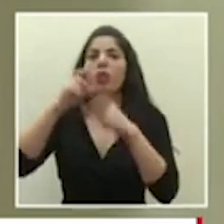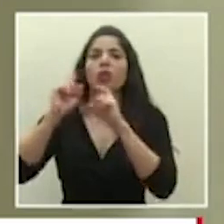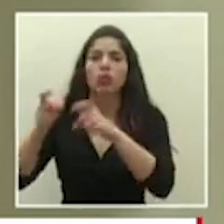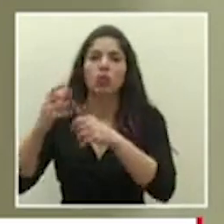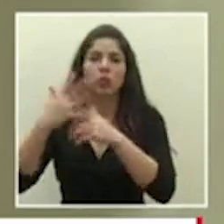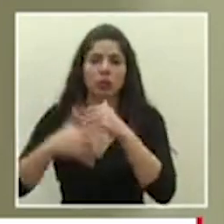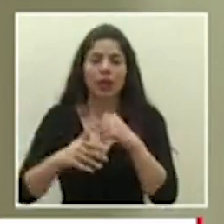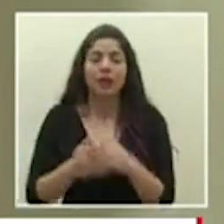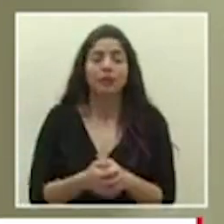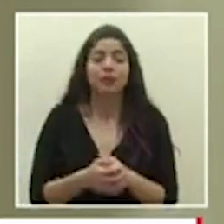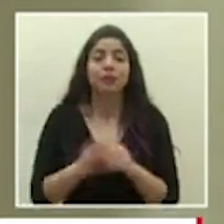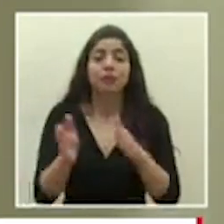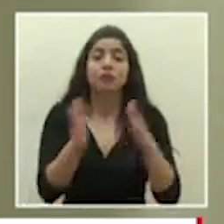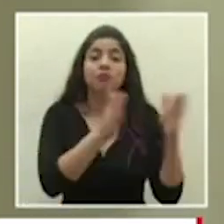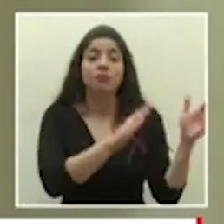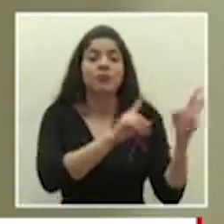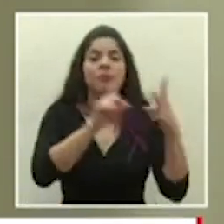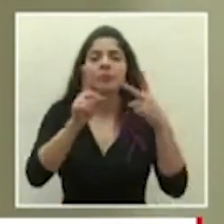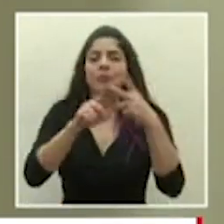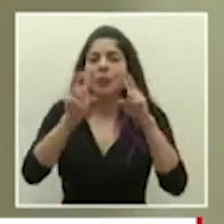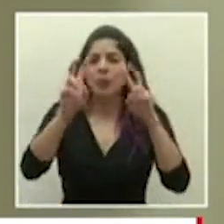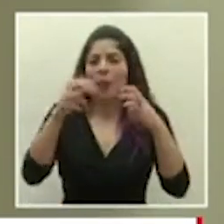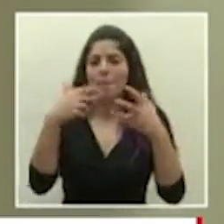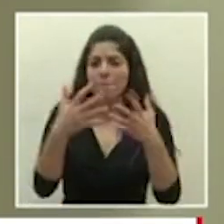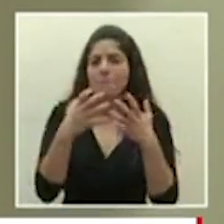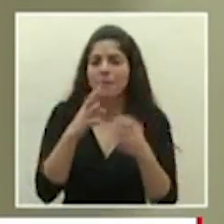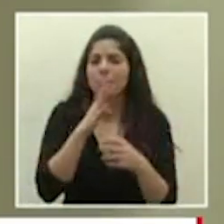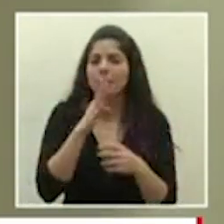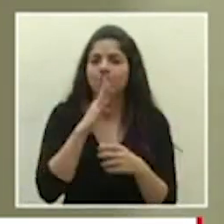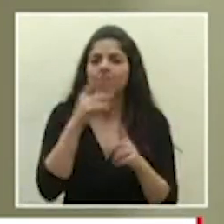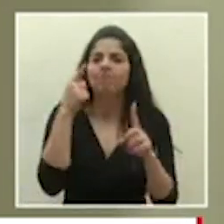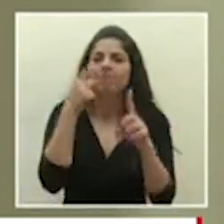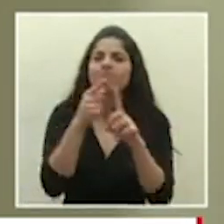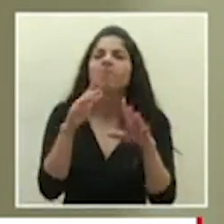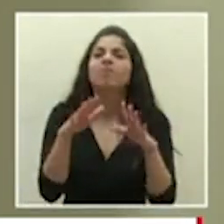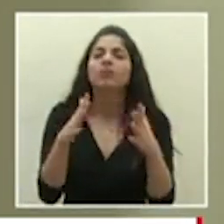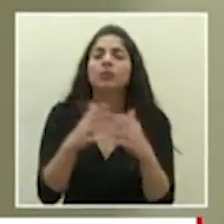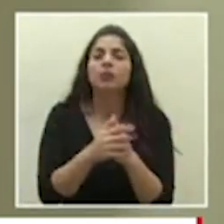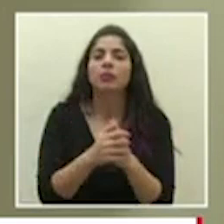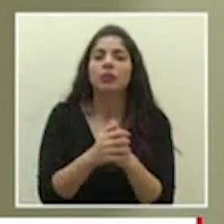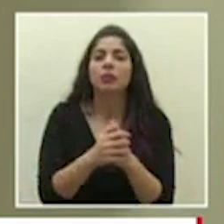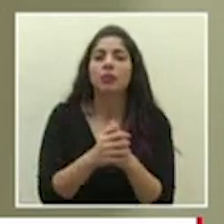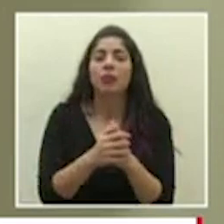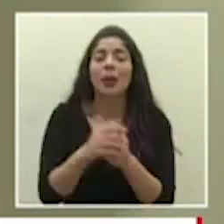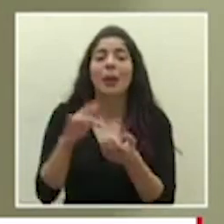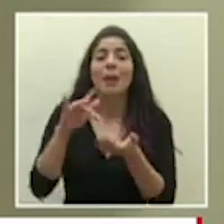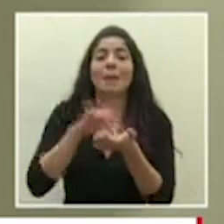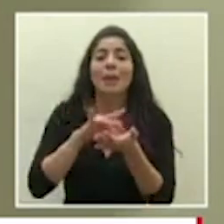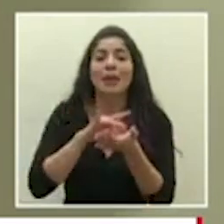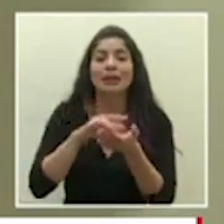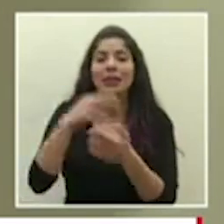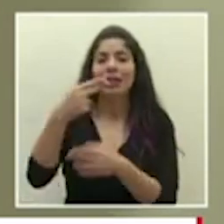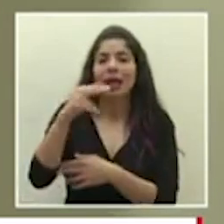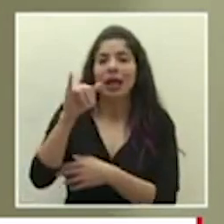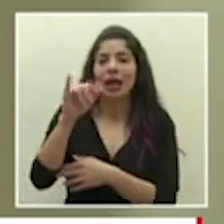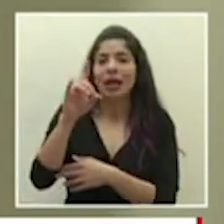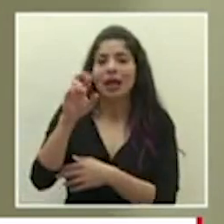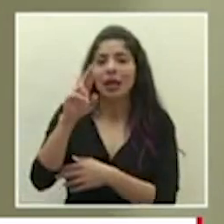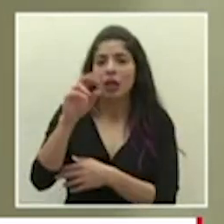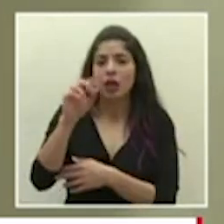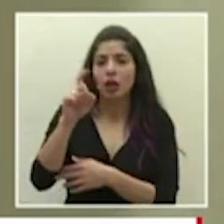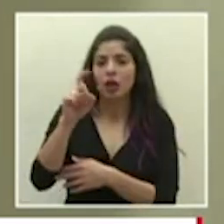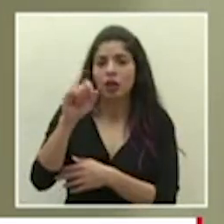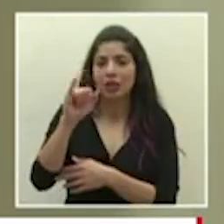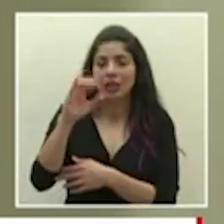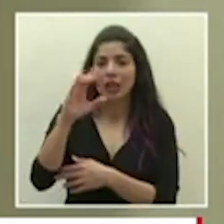el segundo tema que quisiera abordar es el de la aplicación del medicamento hidroxicloroquina ha habido mucha